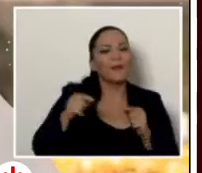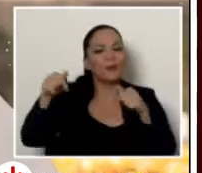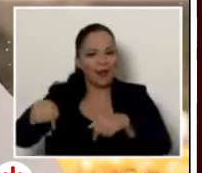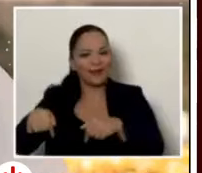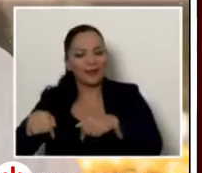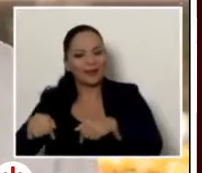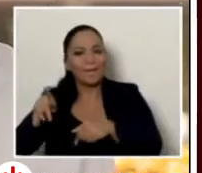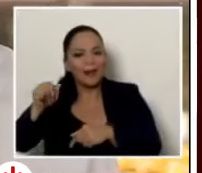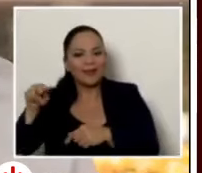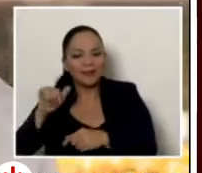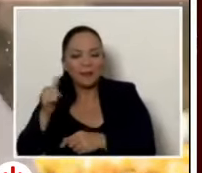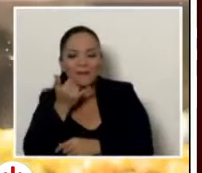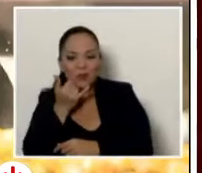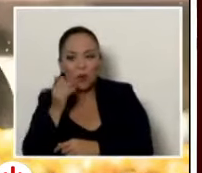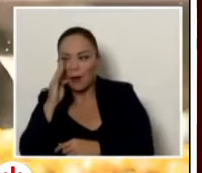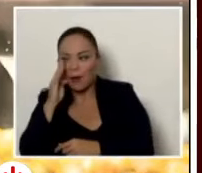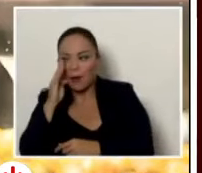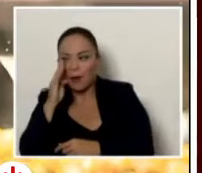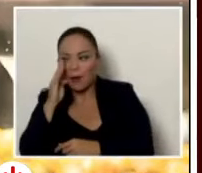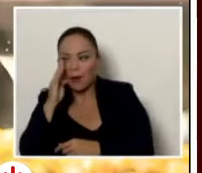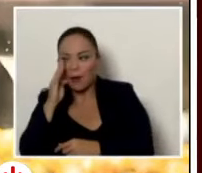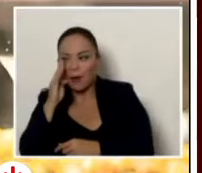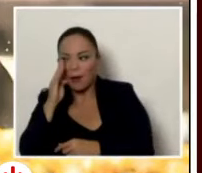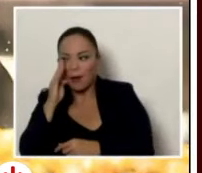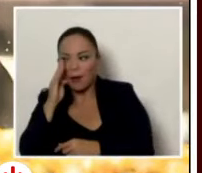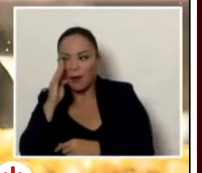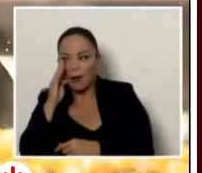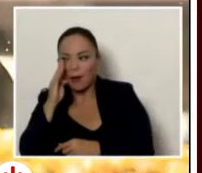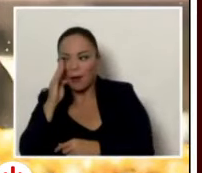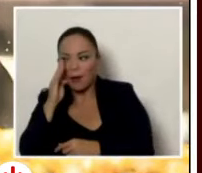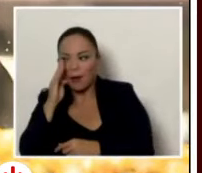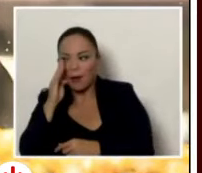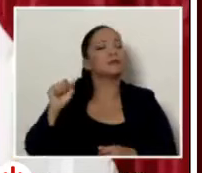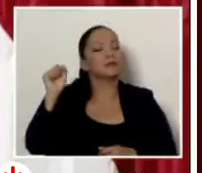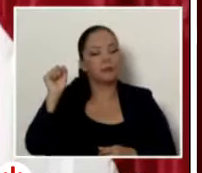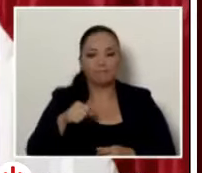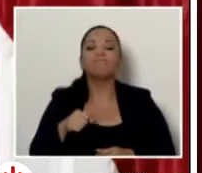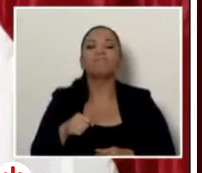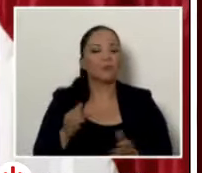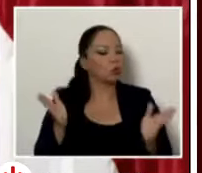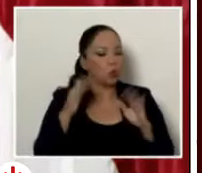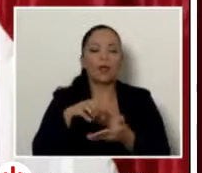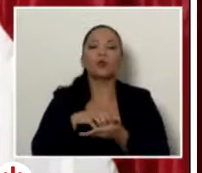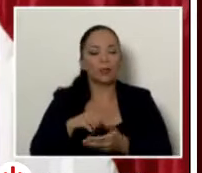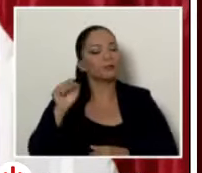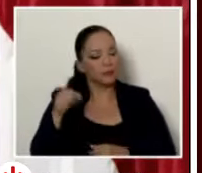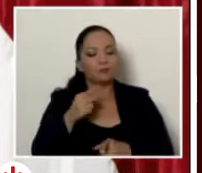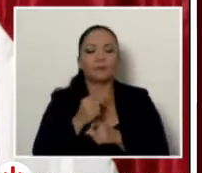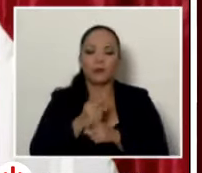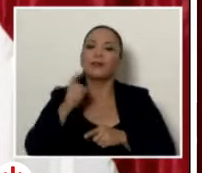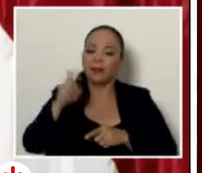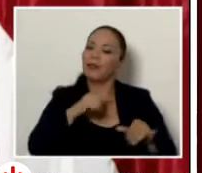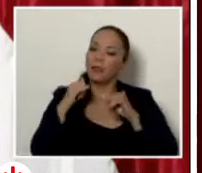y su bebé sin duda alguna cae en las denuncias para llenar o para archivar una